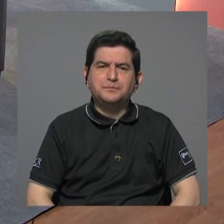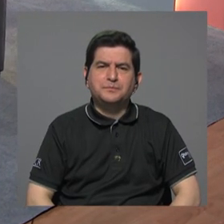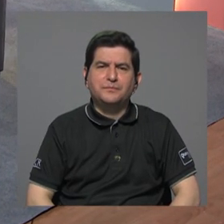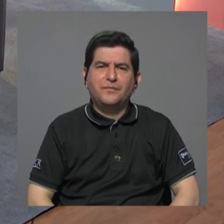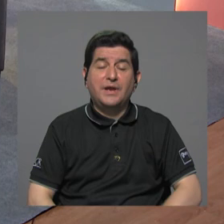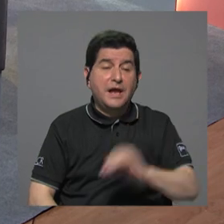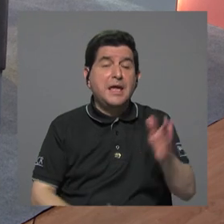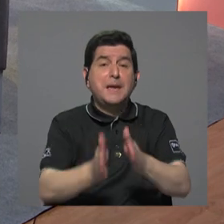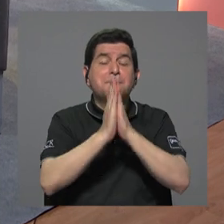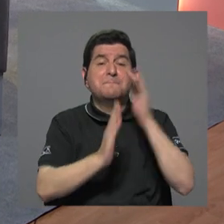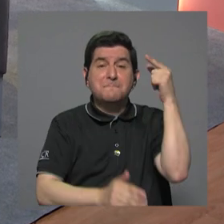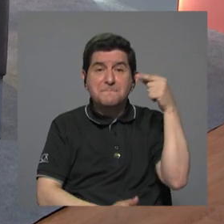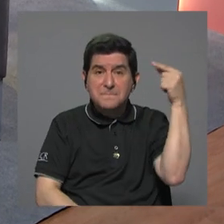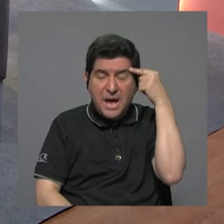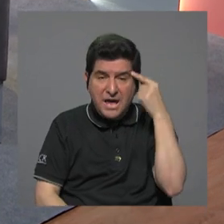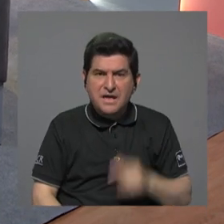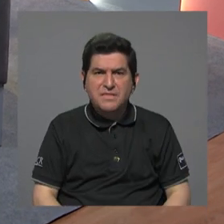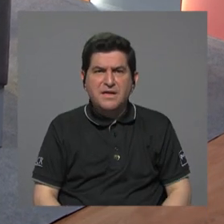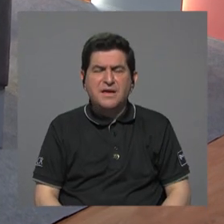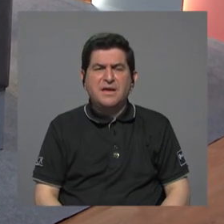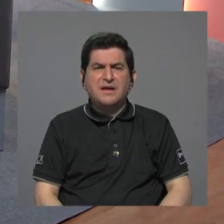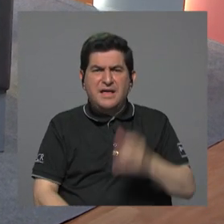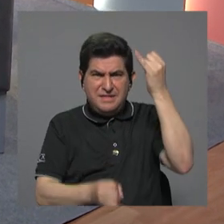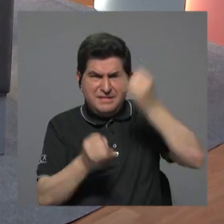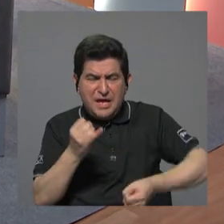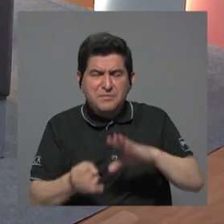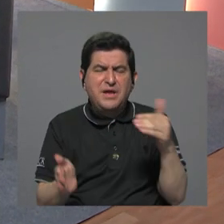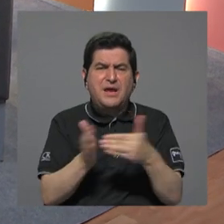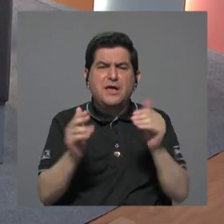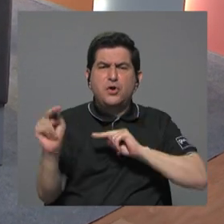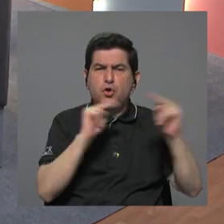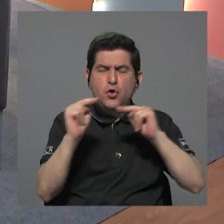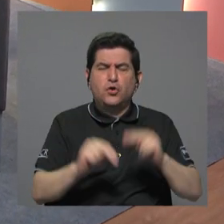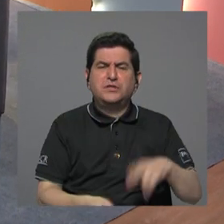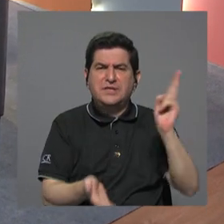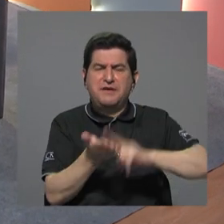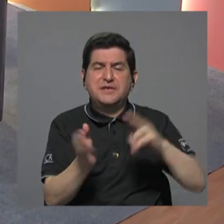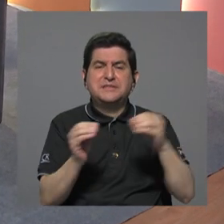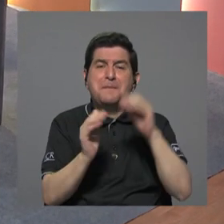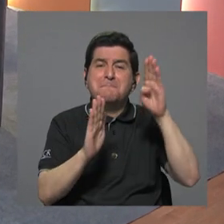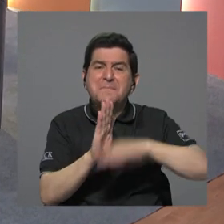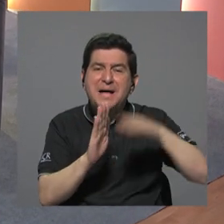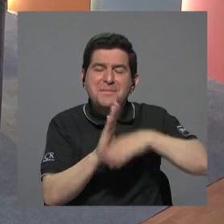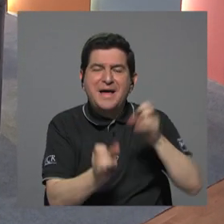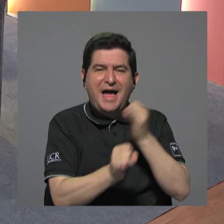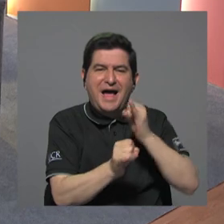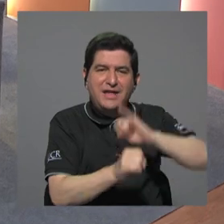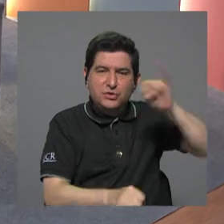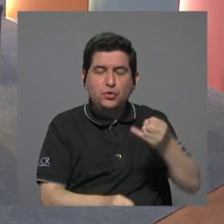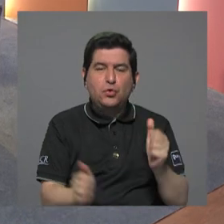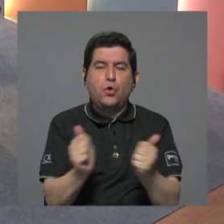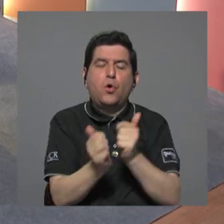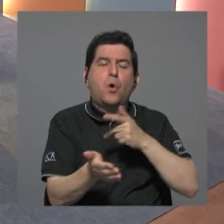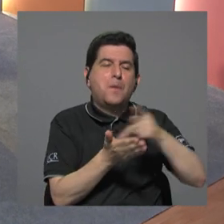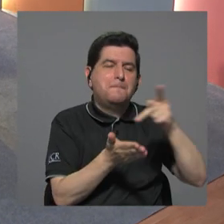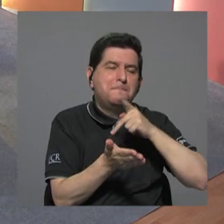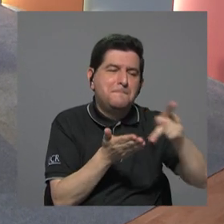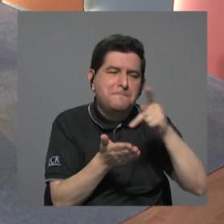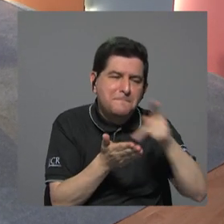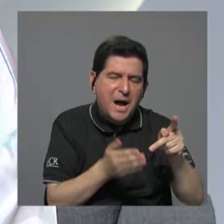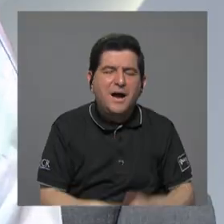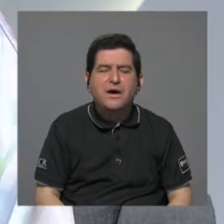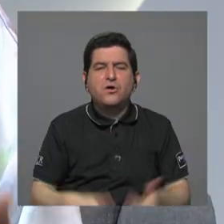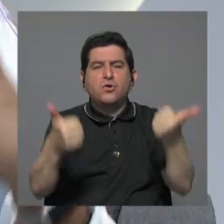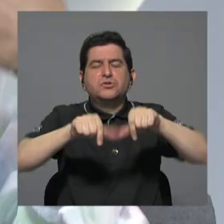y pidieron al gobierno que rescinde y renegocie ese contrato es decir era más barata Javdeba con todo y su pago al personal con todo y su